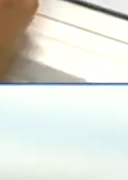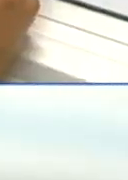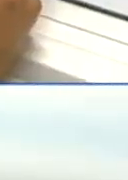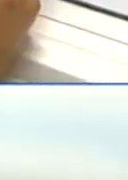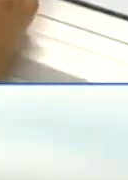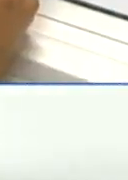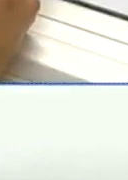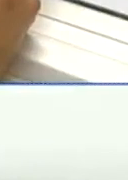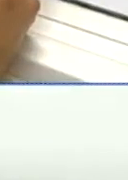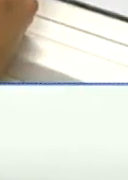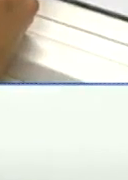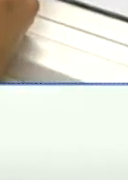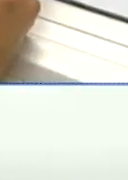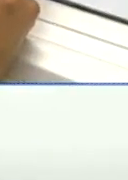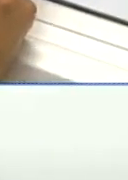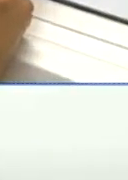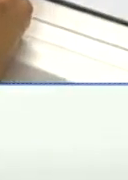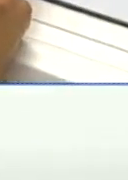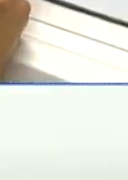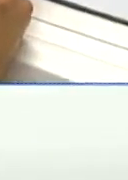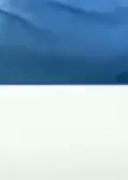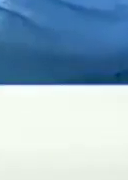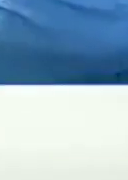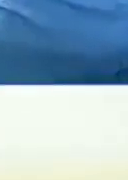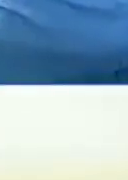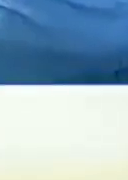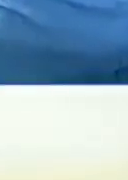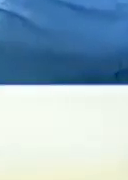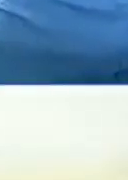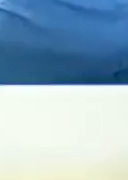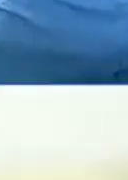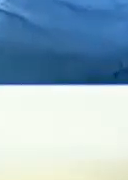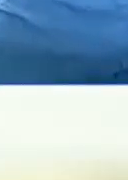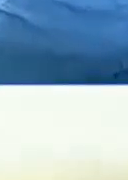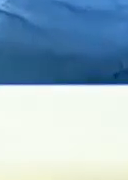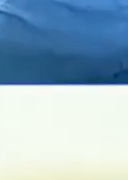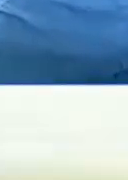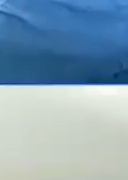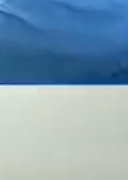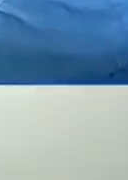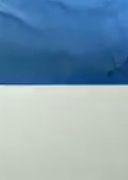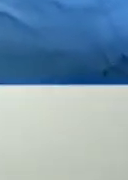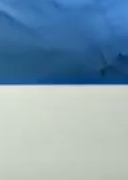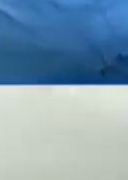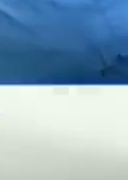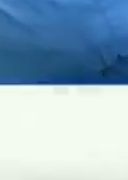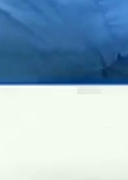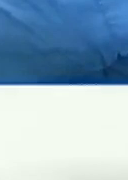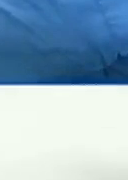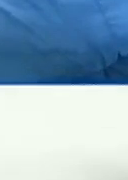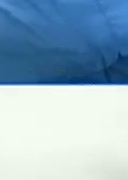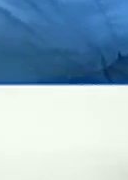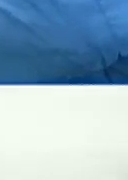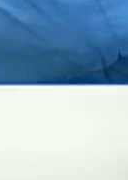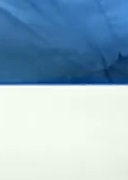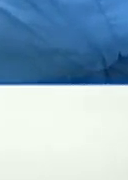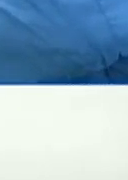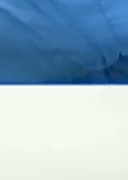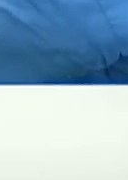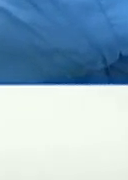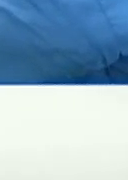a ayudar a la ministra Gabriela, al viceministro Francisco. Meterle el ojo y platica para que esto produzca más.